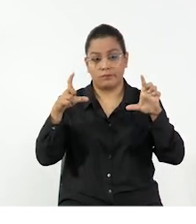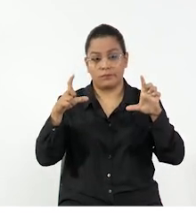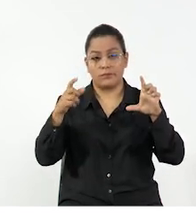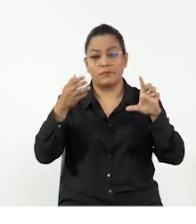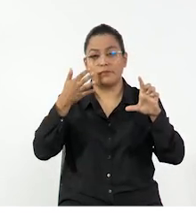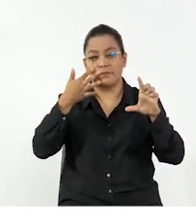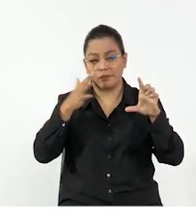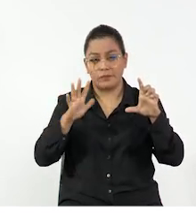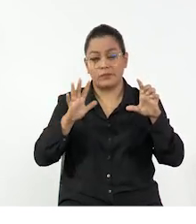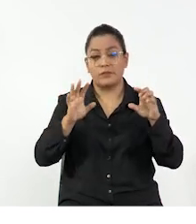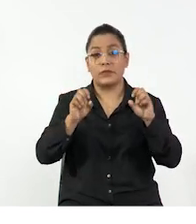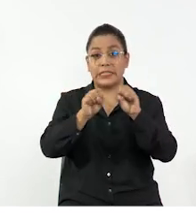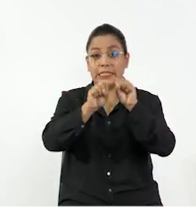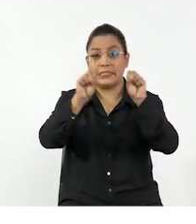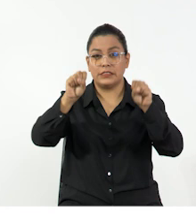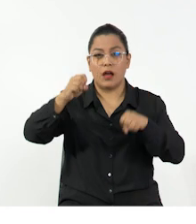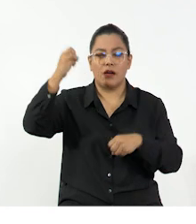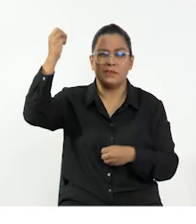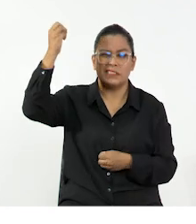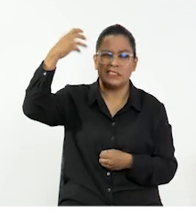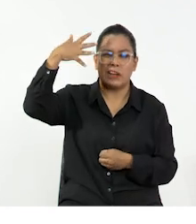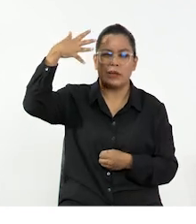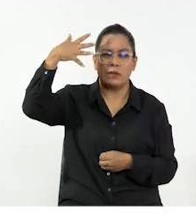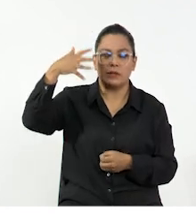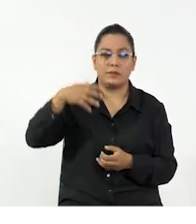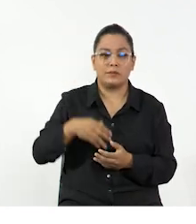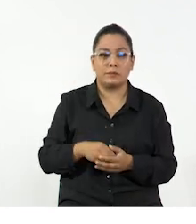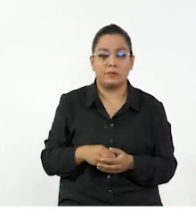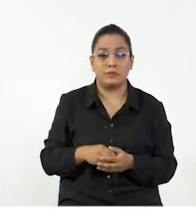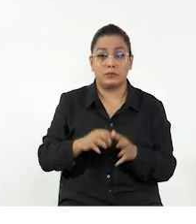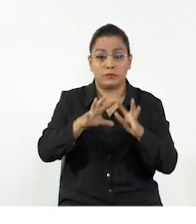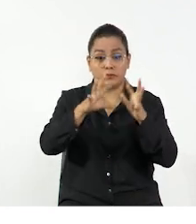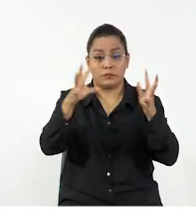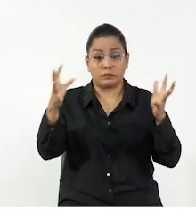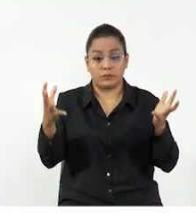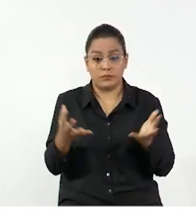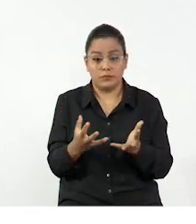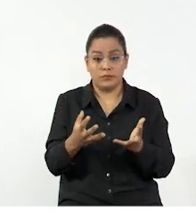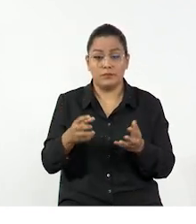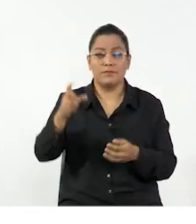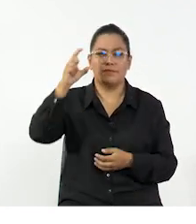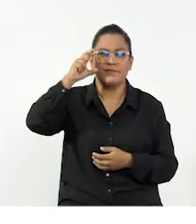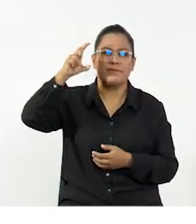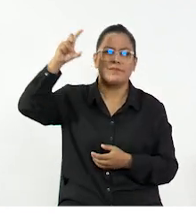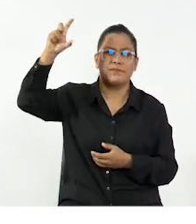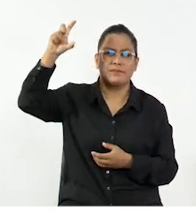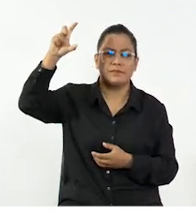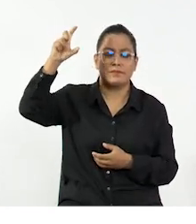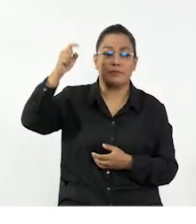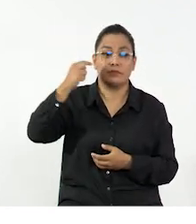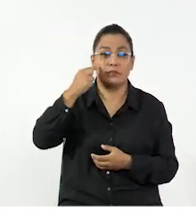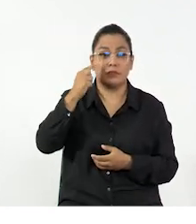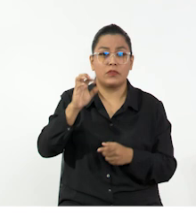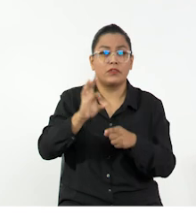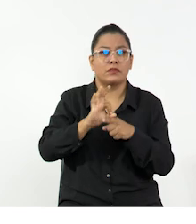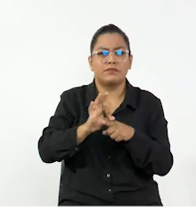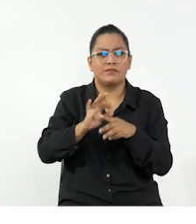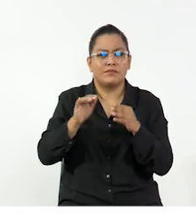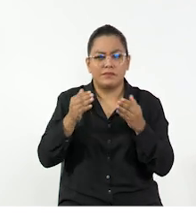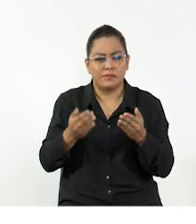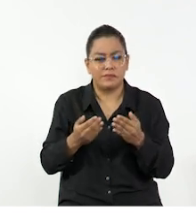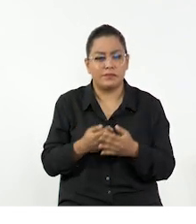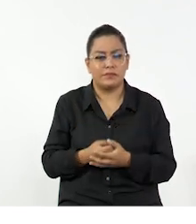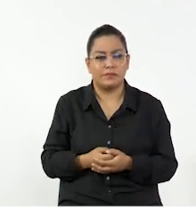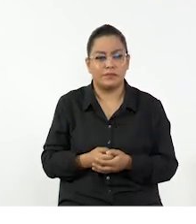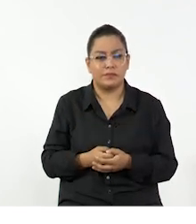Rápidamente podemos observar un ejemplo de nuestro sistema solar en donde solo se ubica la Tierra y la Luna y utilizaremos estos puntos de